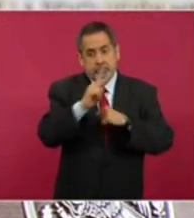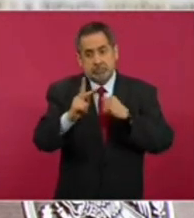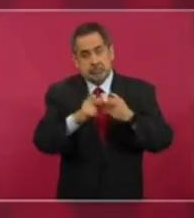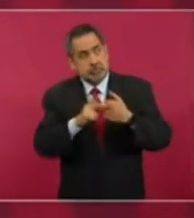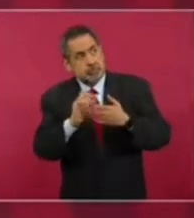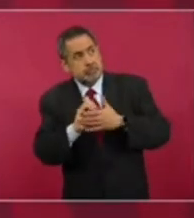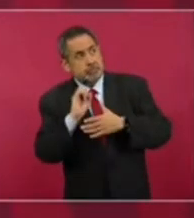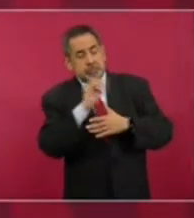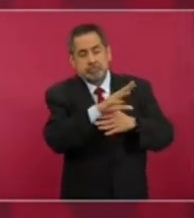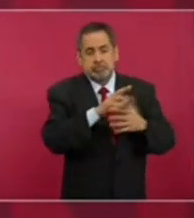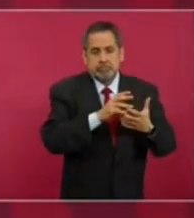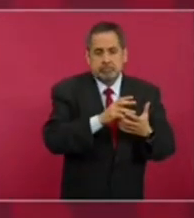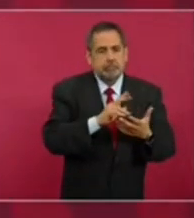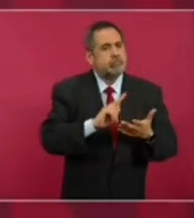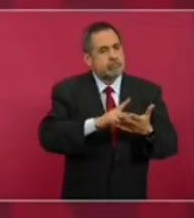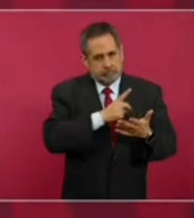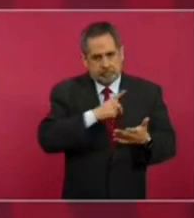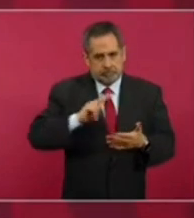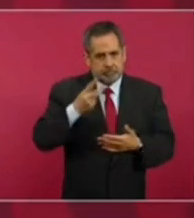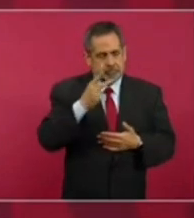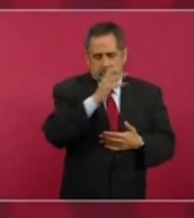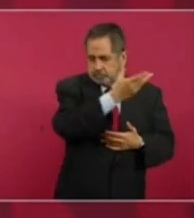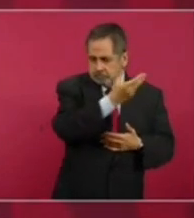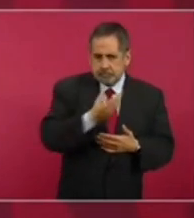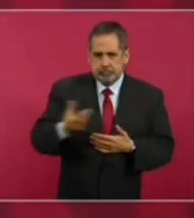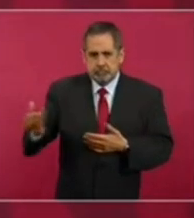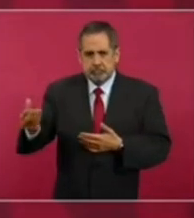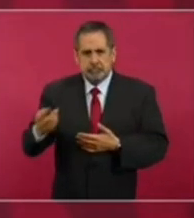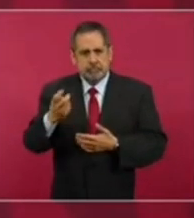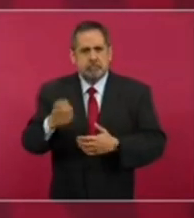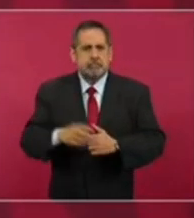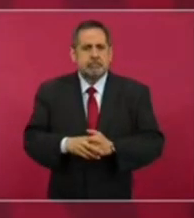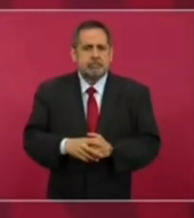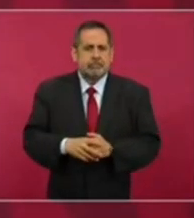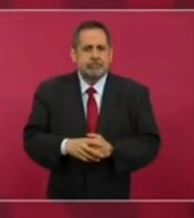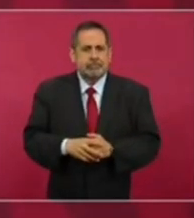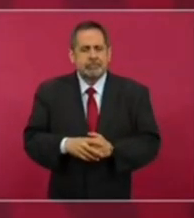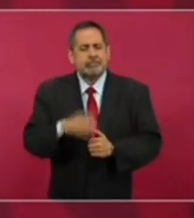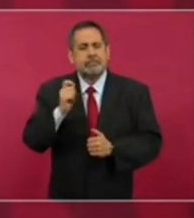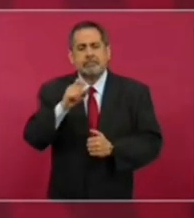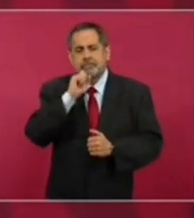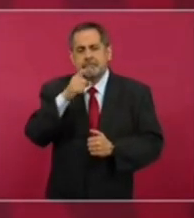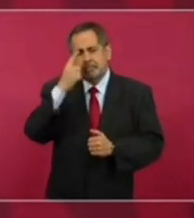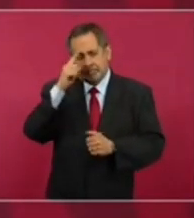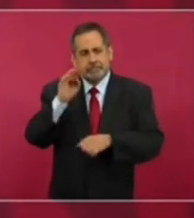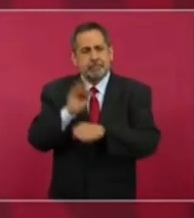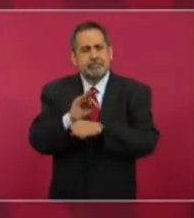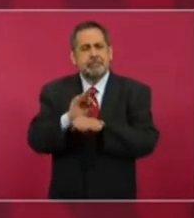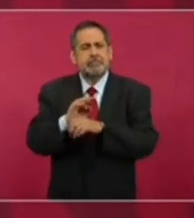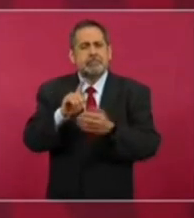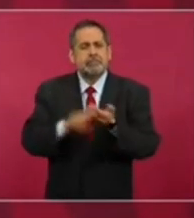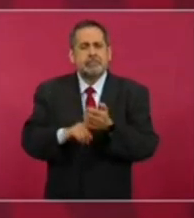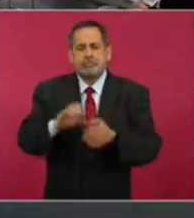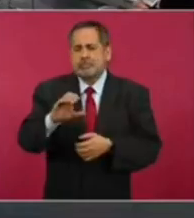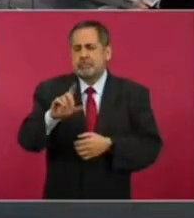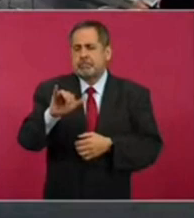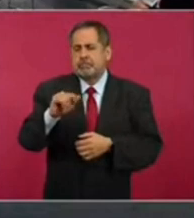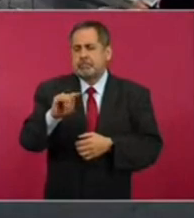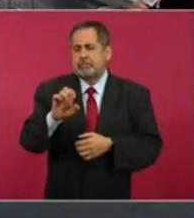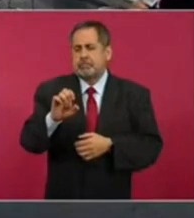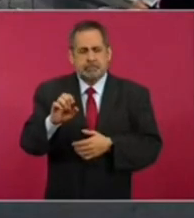eso es lo que tiene, para proteger también a los clientes.